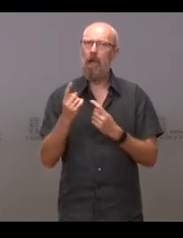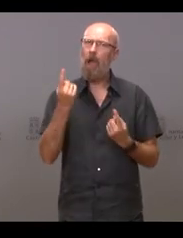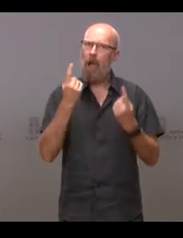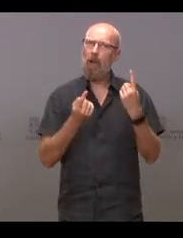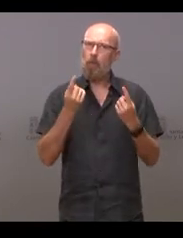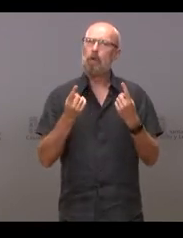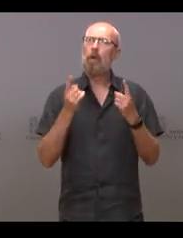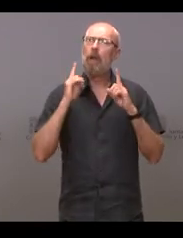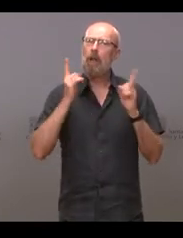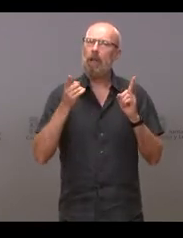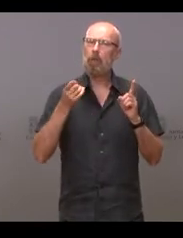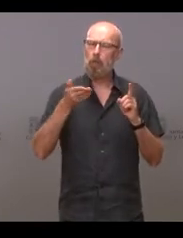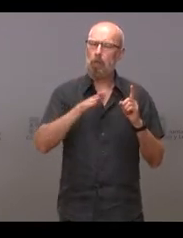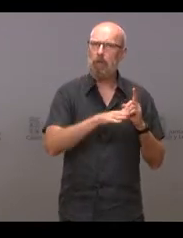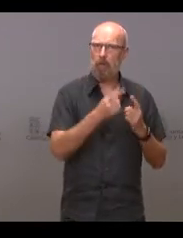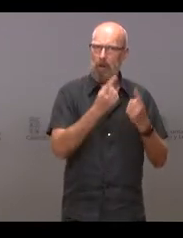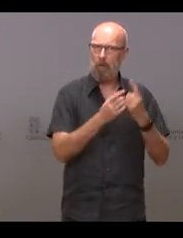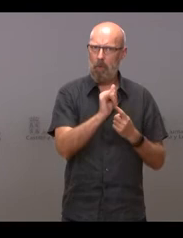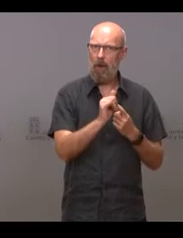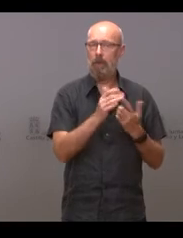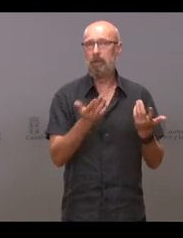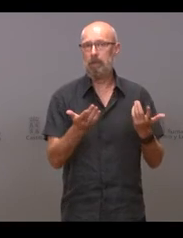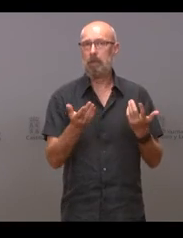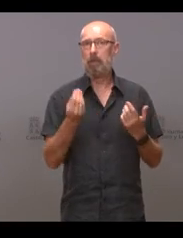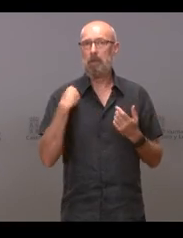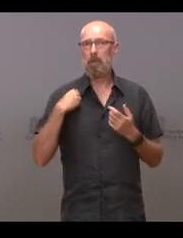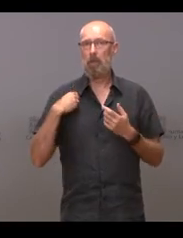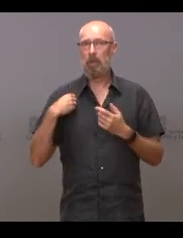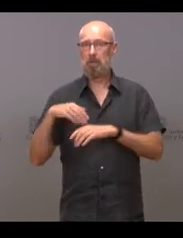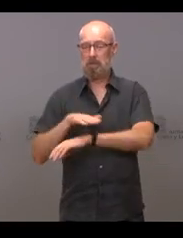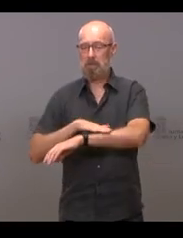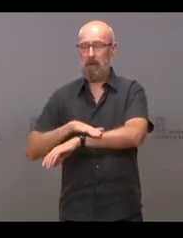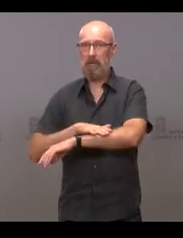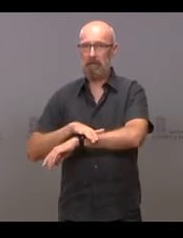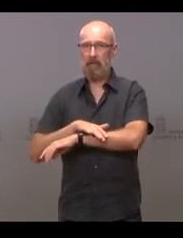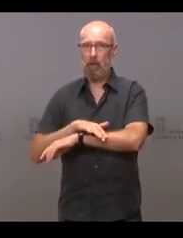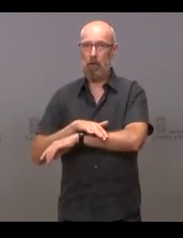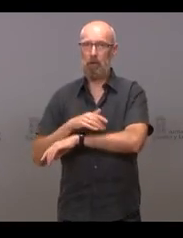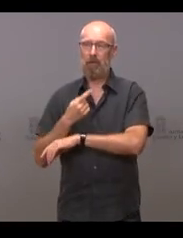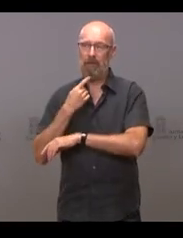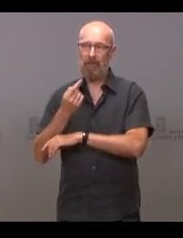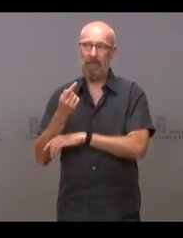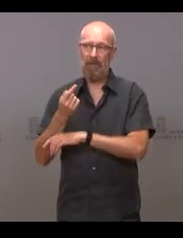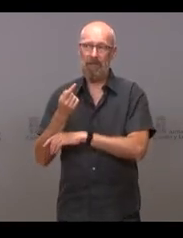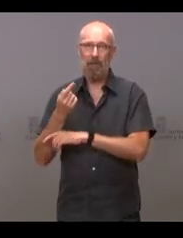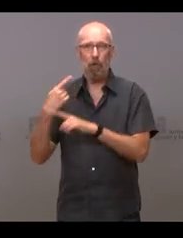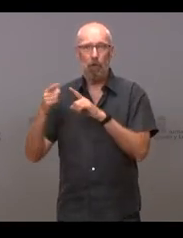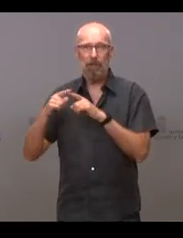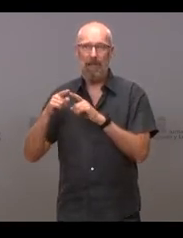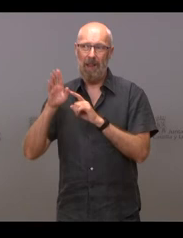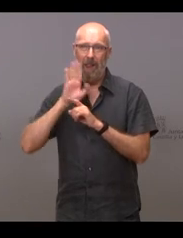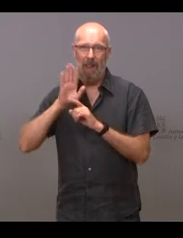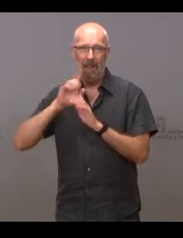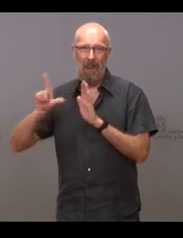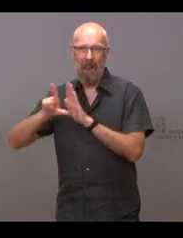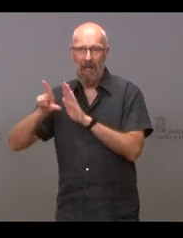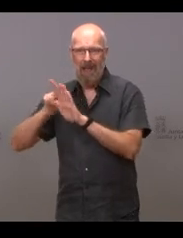algún fallecimiento, y en vista de que esas sugerencias que hizo el Ministerio, que son hasta ilegales, que no se pueden cumplir, no sé si en